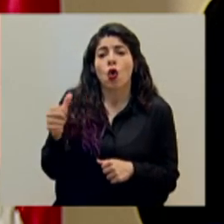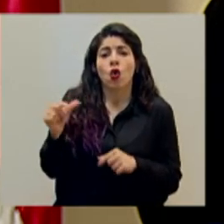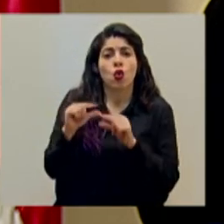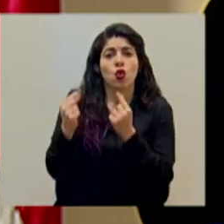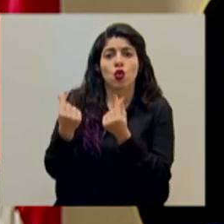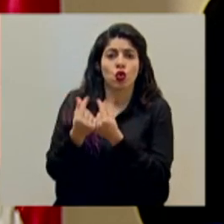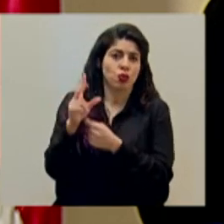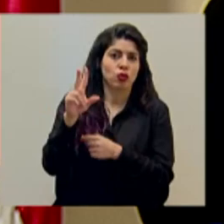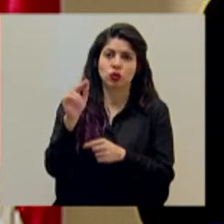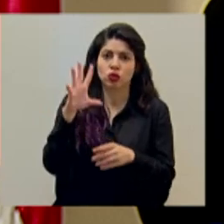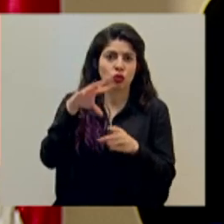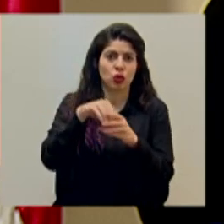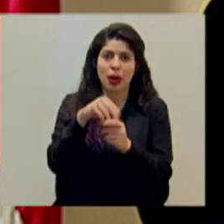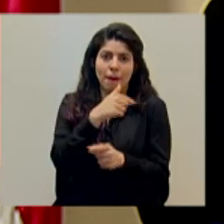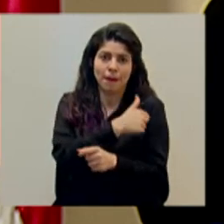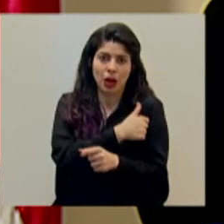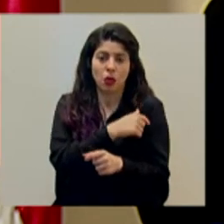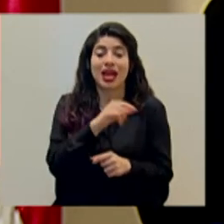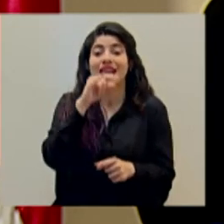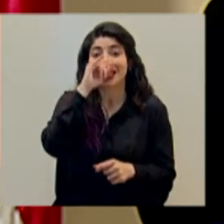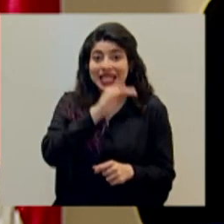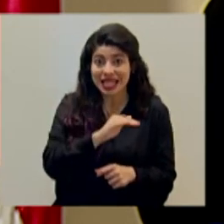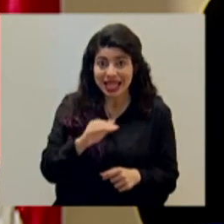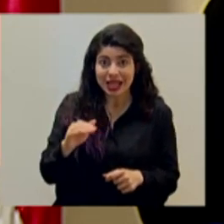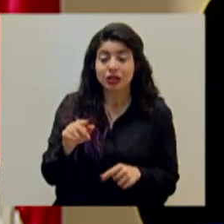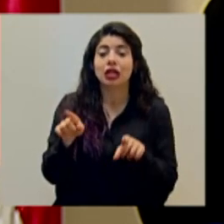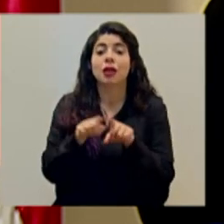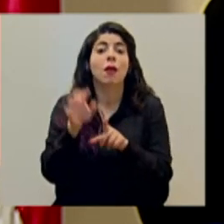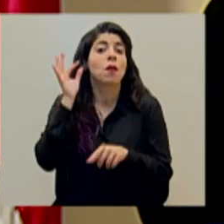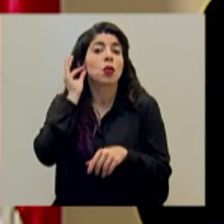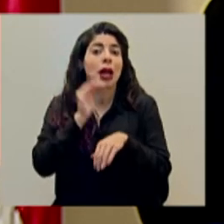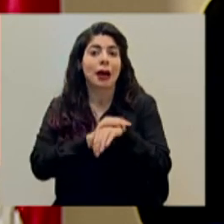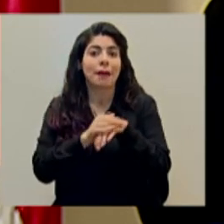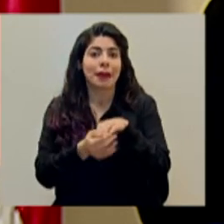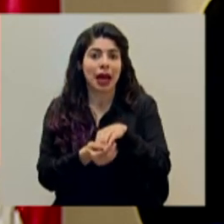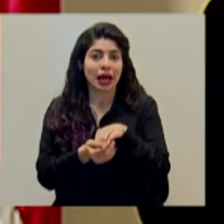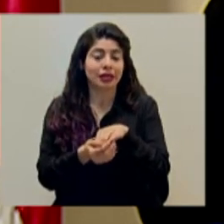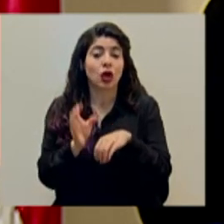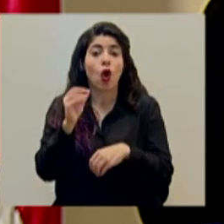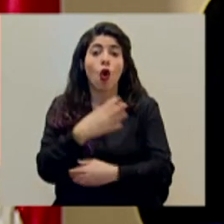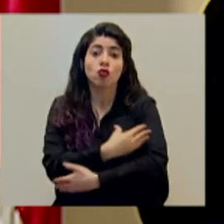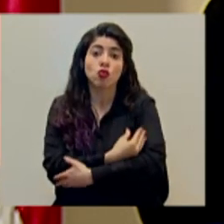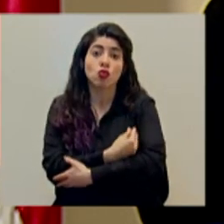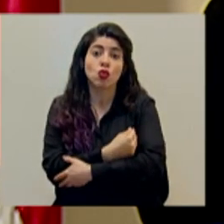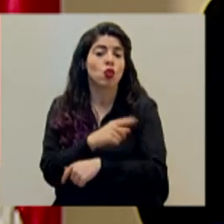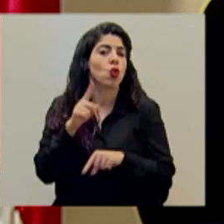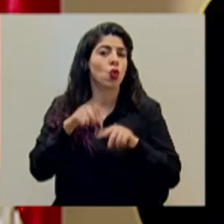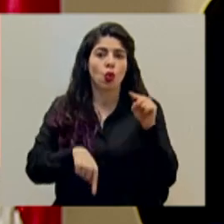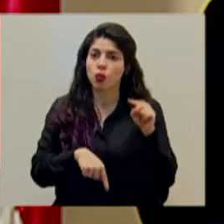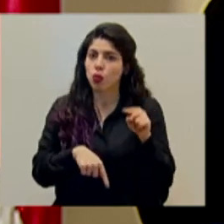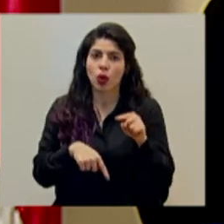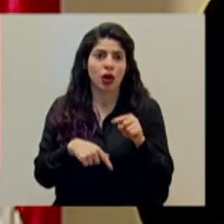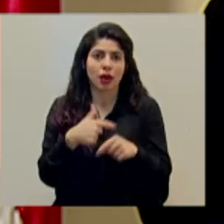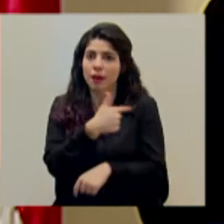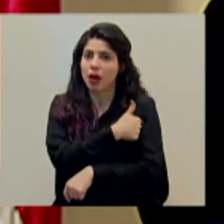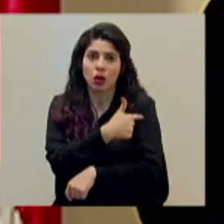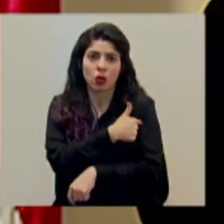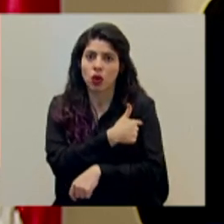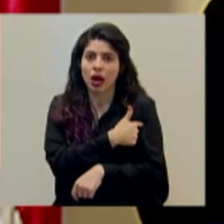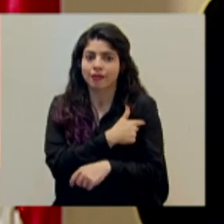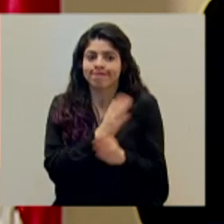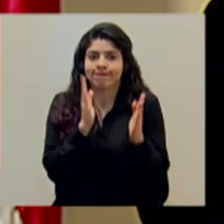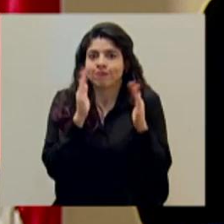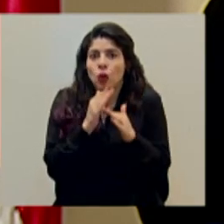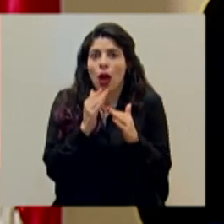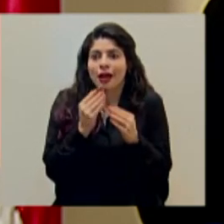sujetos a vacunación, además de los niños, las mujeres embarazadas o que están en periodo de lactancia, no existe producto